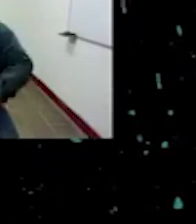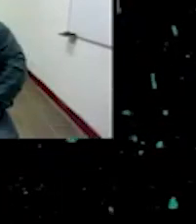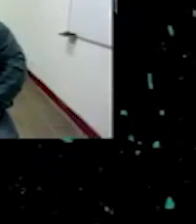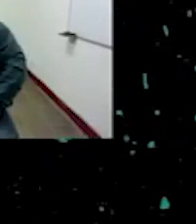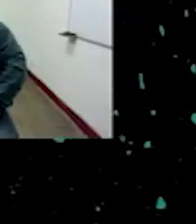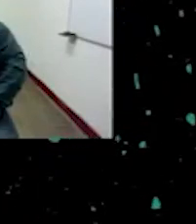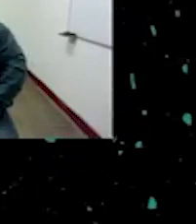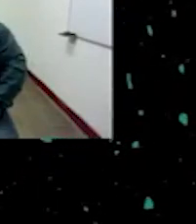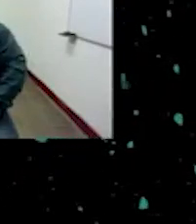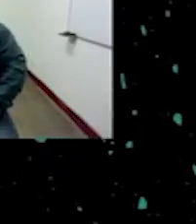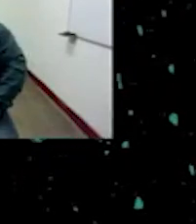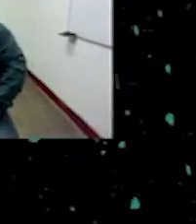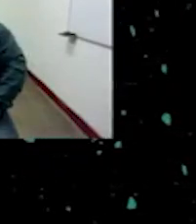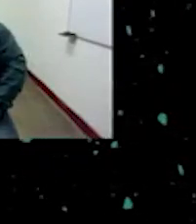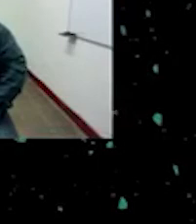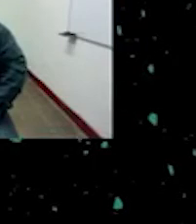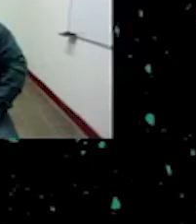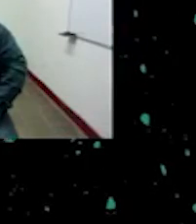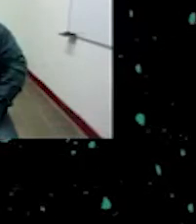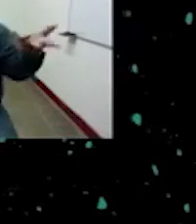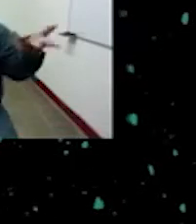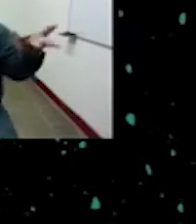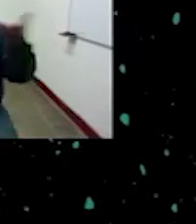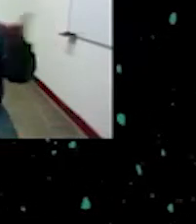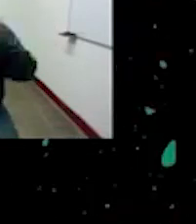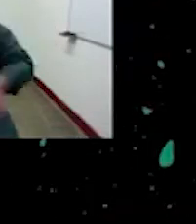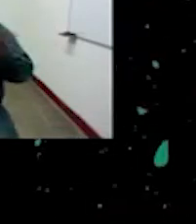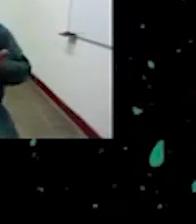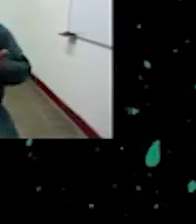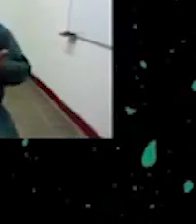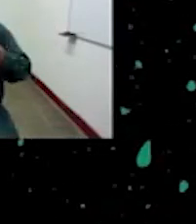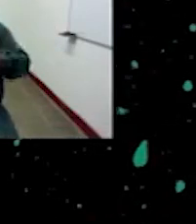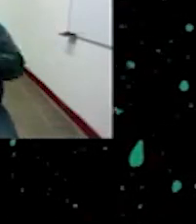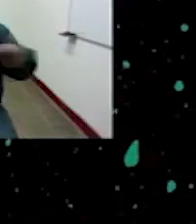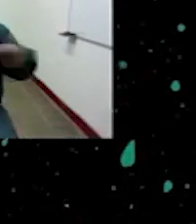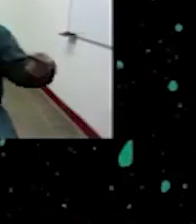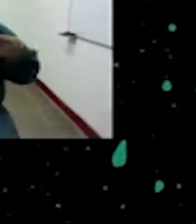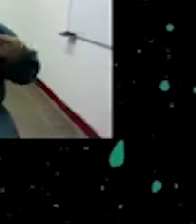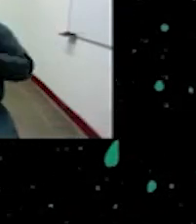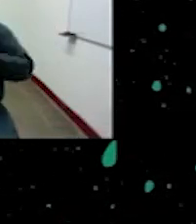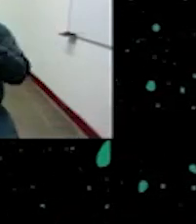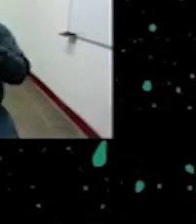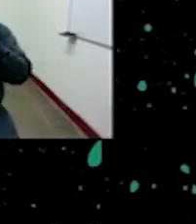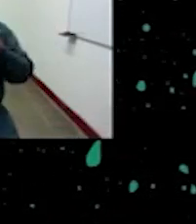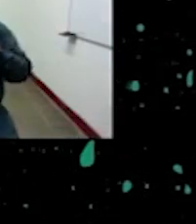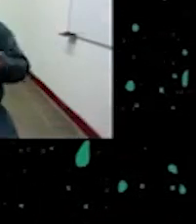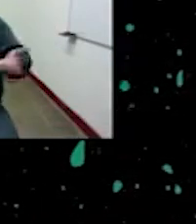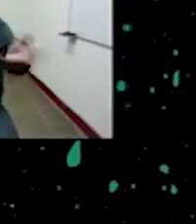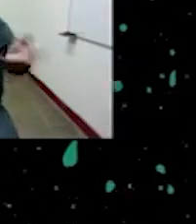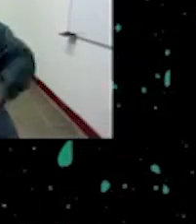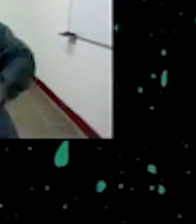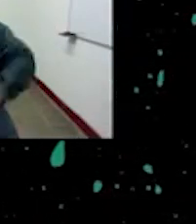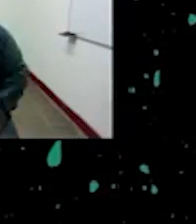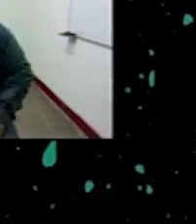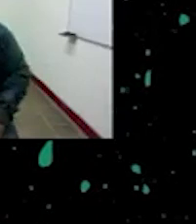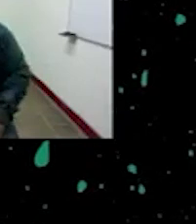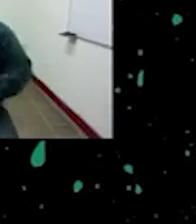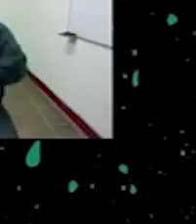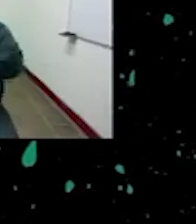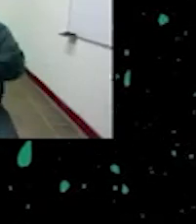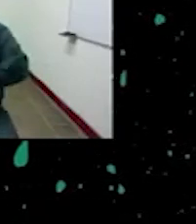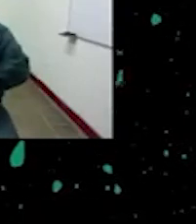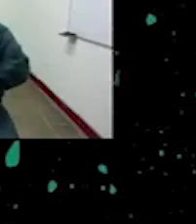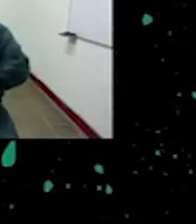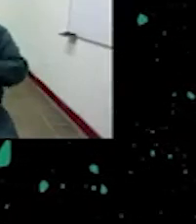por ejemplo el tema de la convivencia el tema de la resolución de conflicto el tema de de de las decisiones políticas el tema de